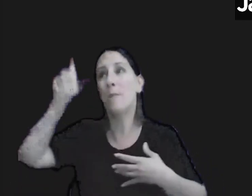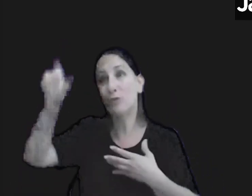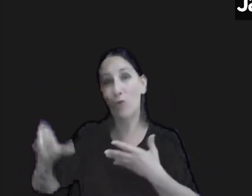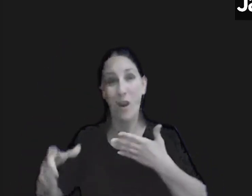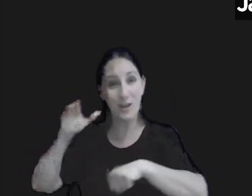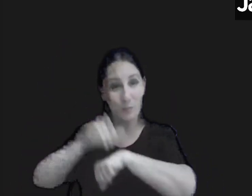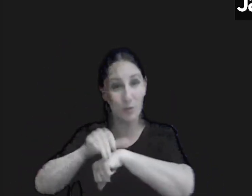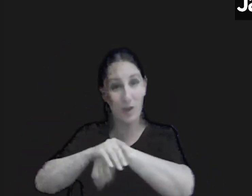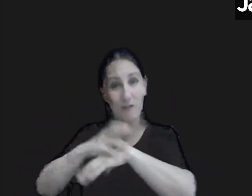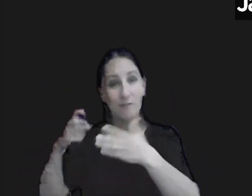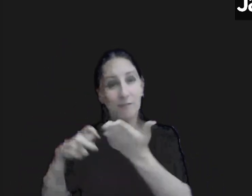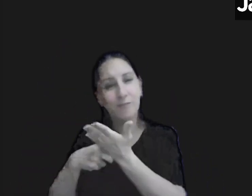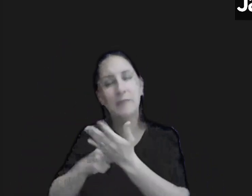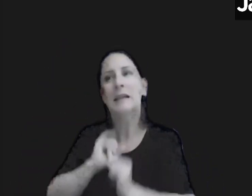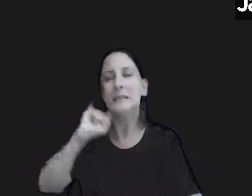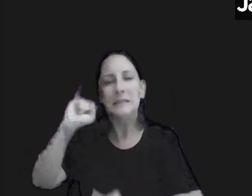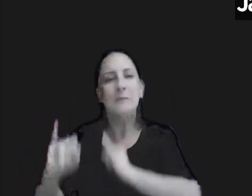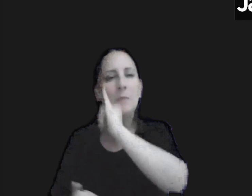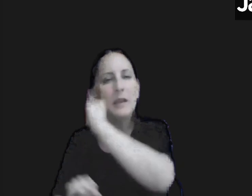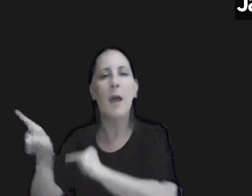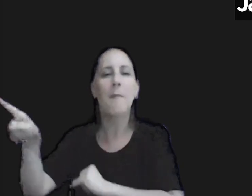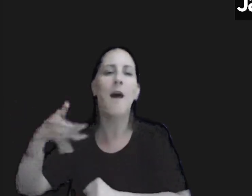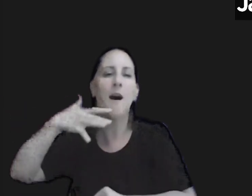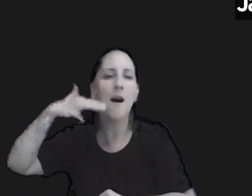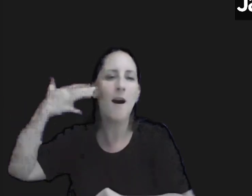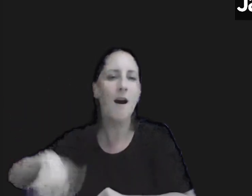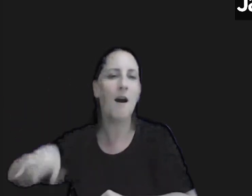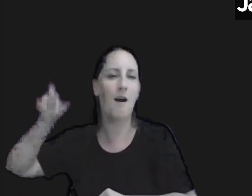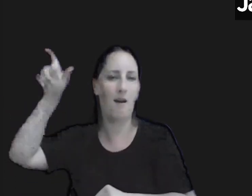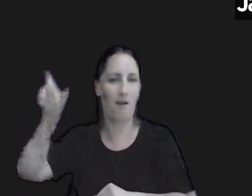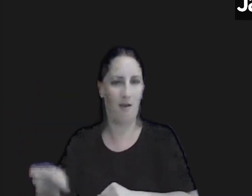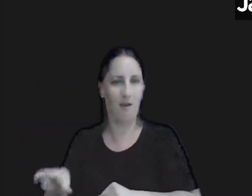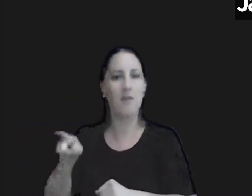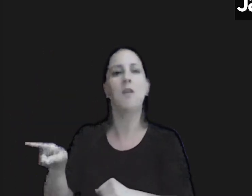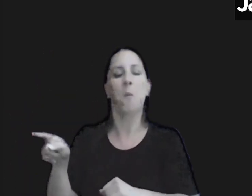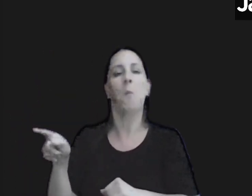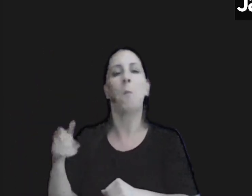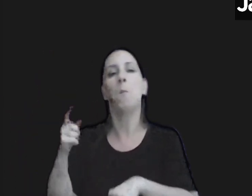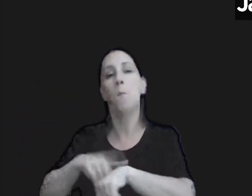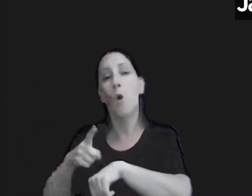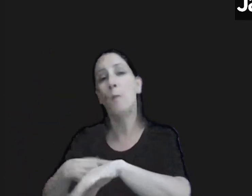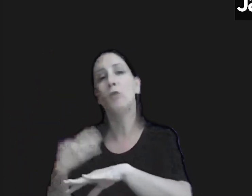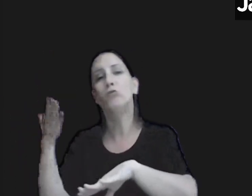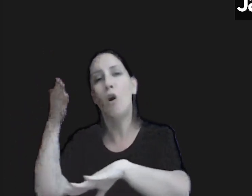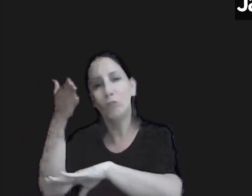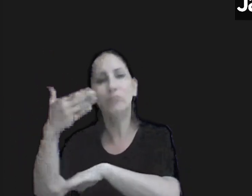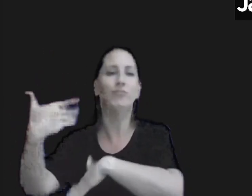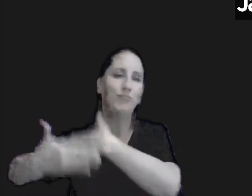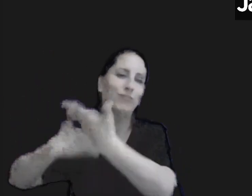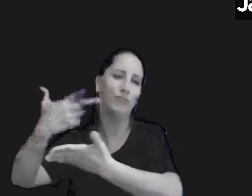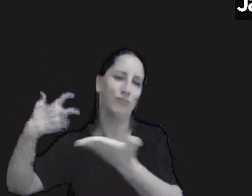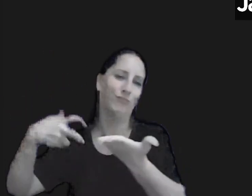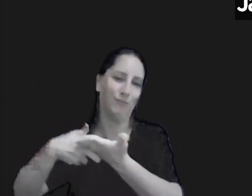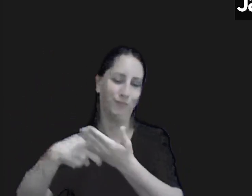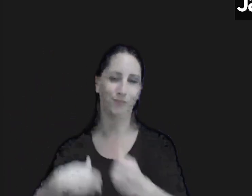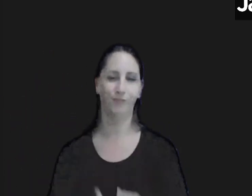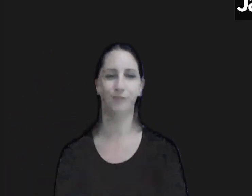algo más o menos masticado para que para que pueda ir llevar adelante esa física ¿no?